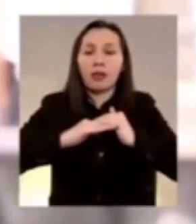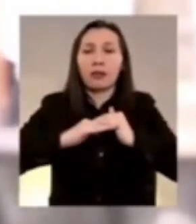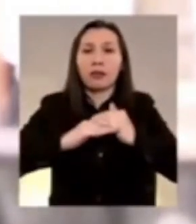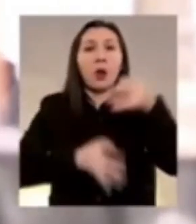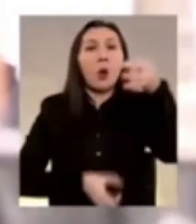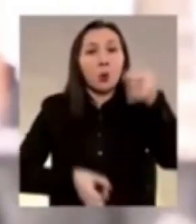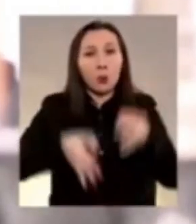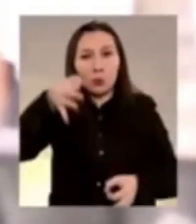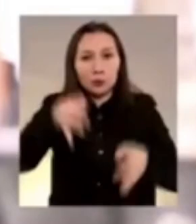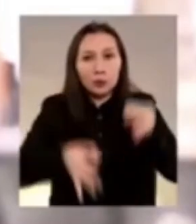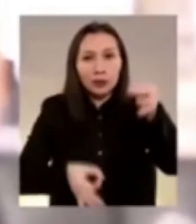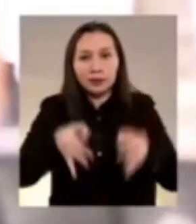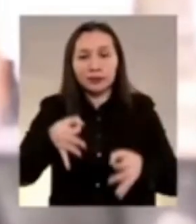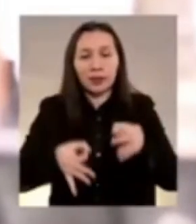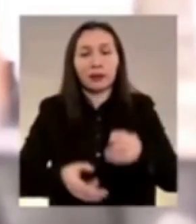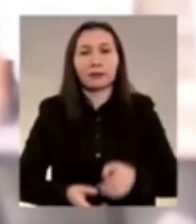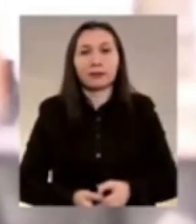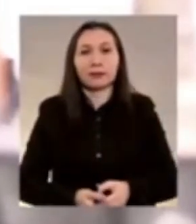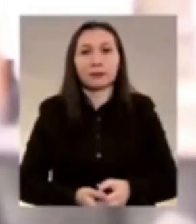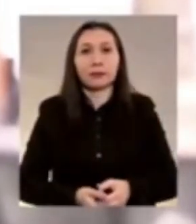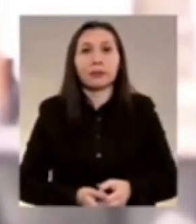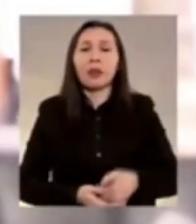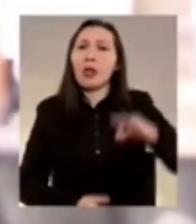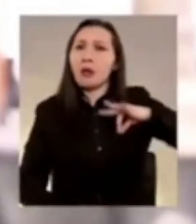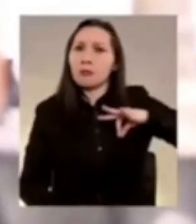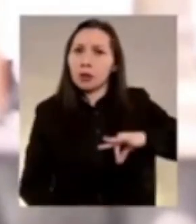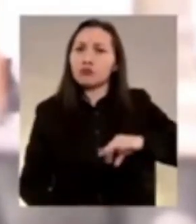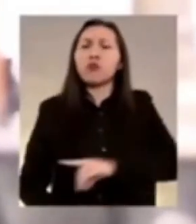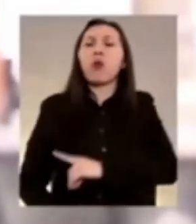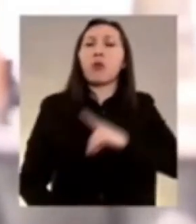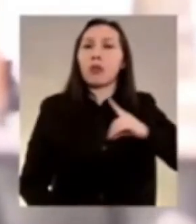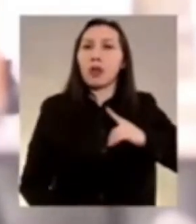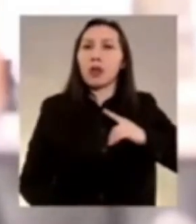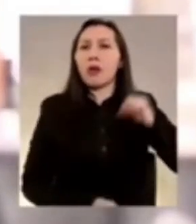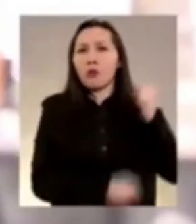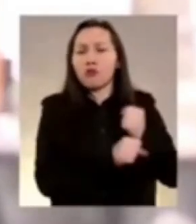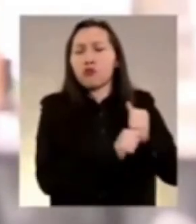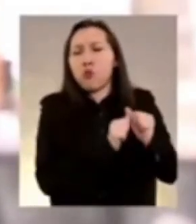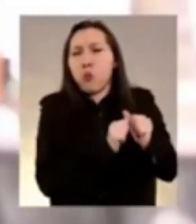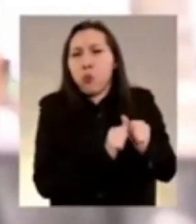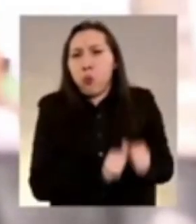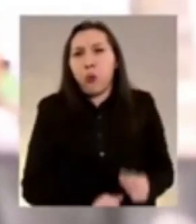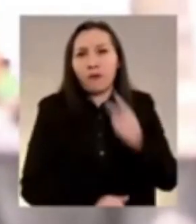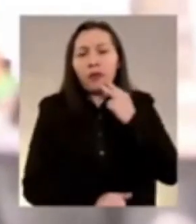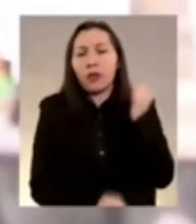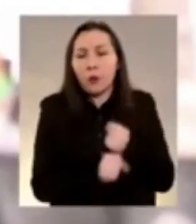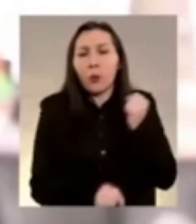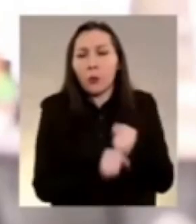de justicia, de pensiones dignas para quienes han trabajado toda su vida,